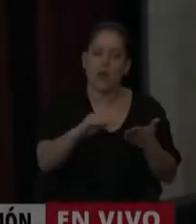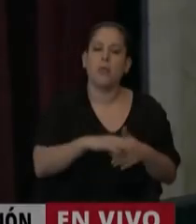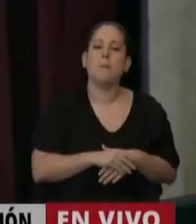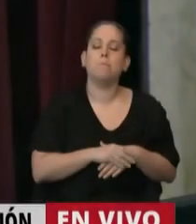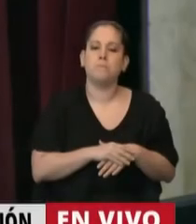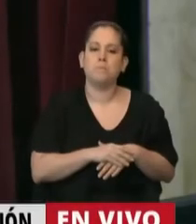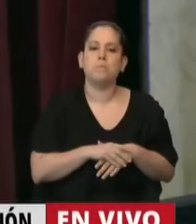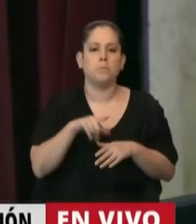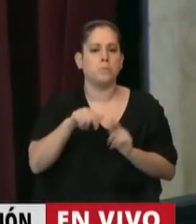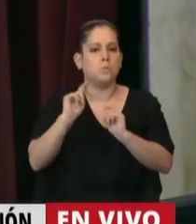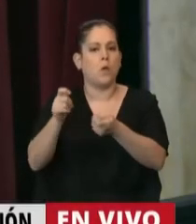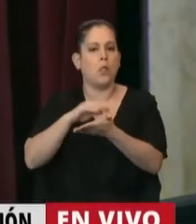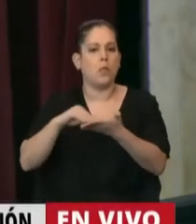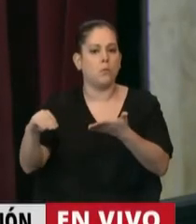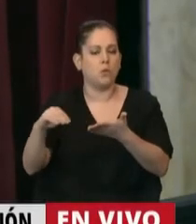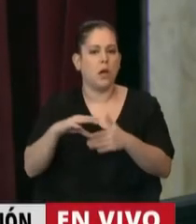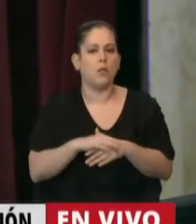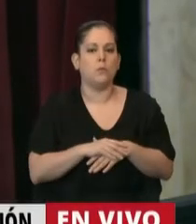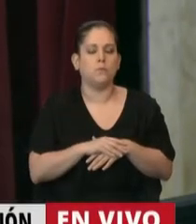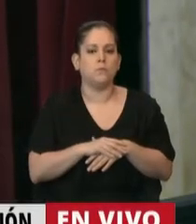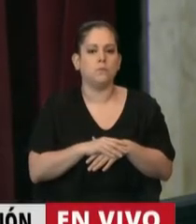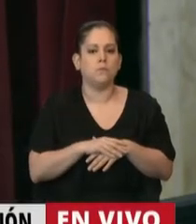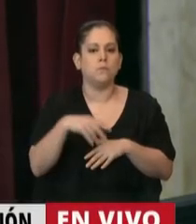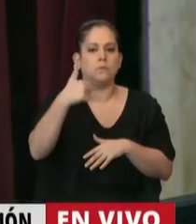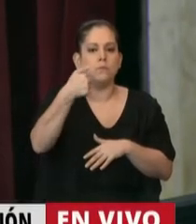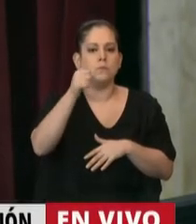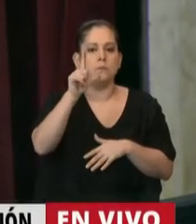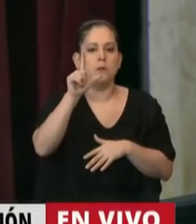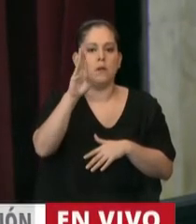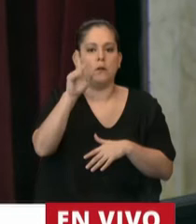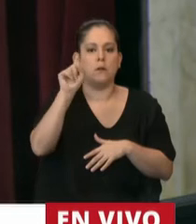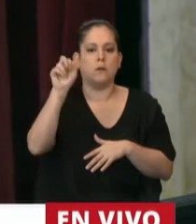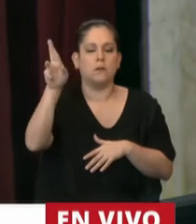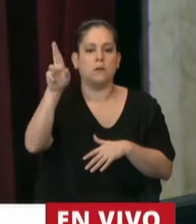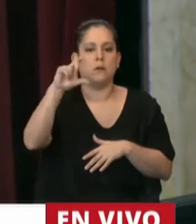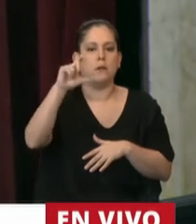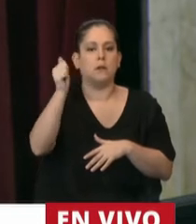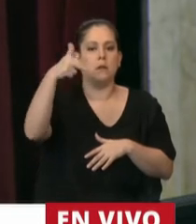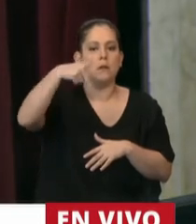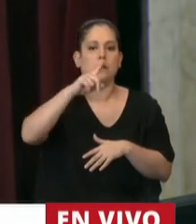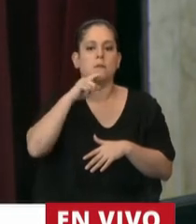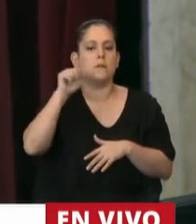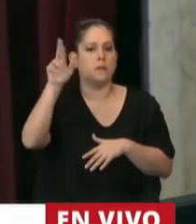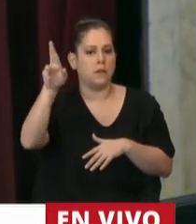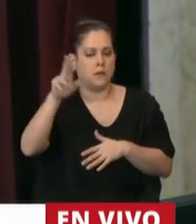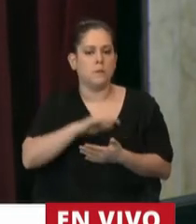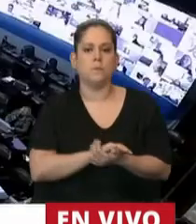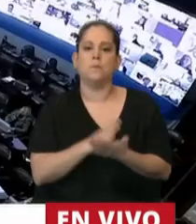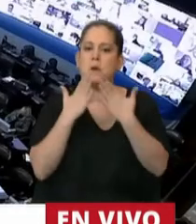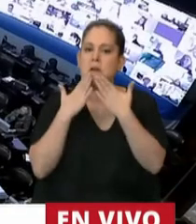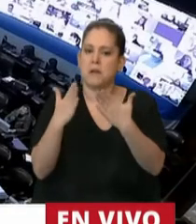Tiene la palabra el diputado Albor Cantar. Muchas gracias, presidente.